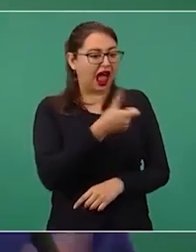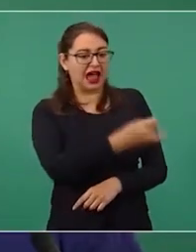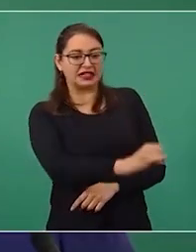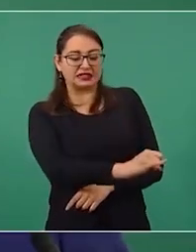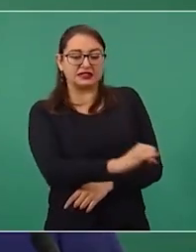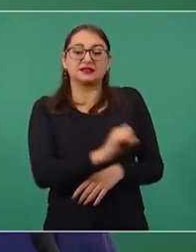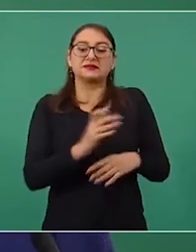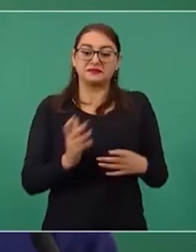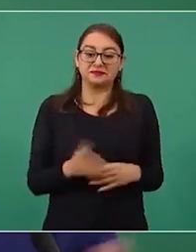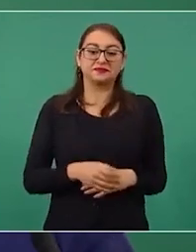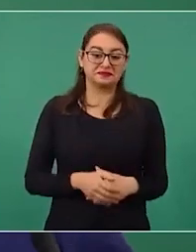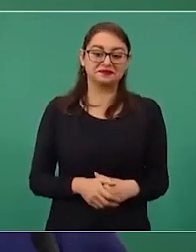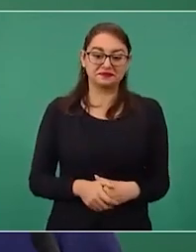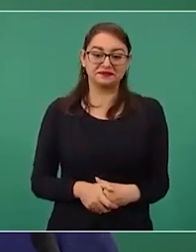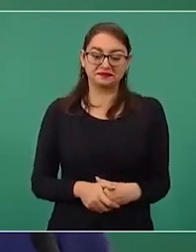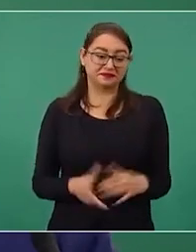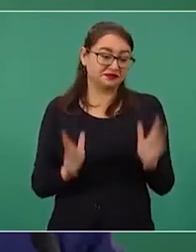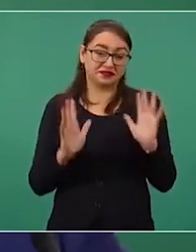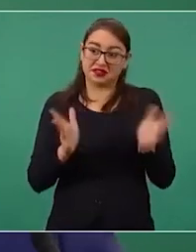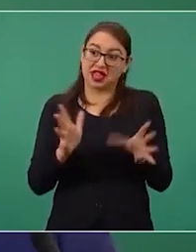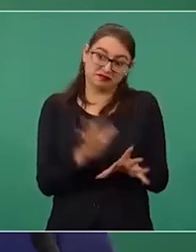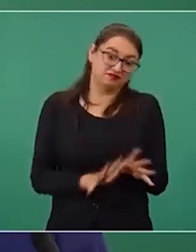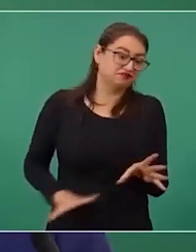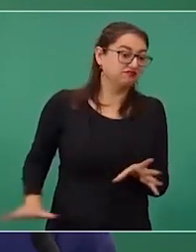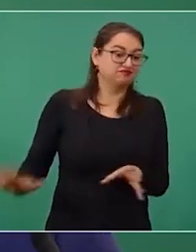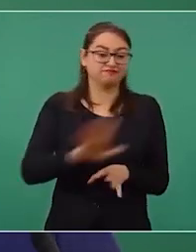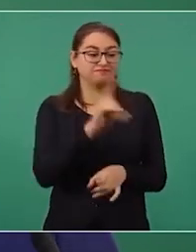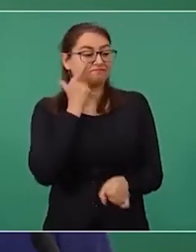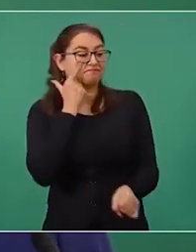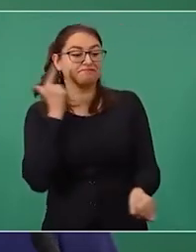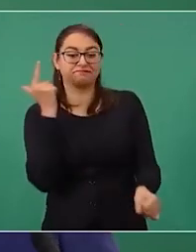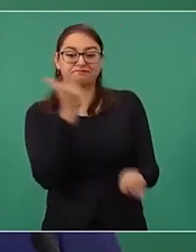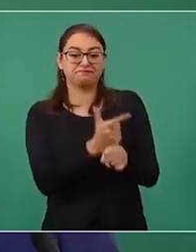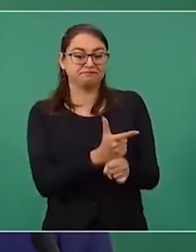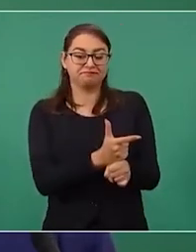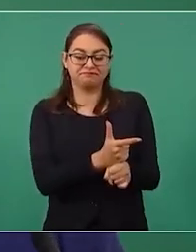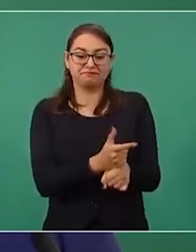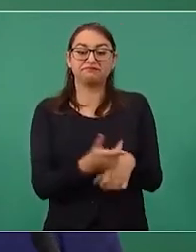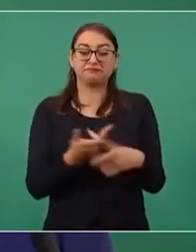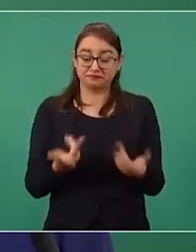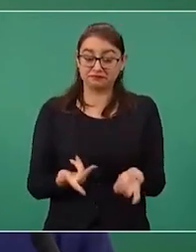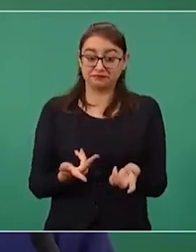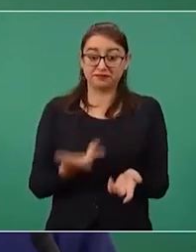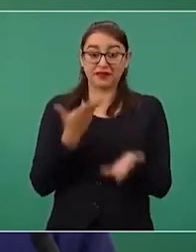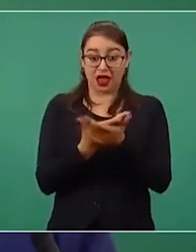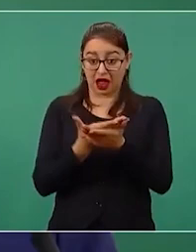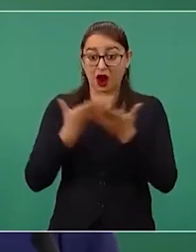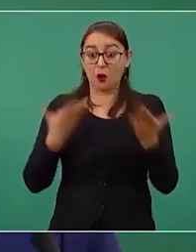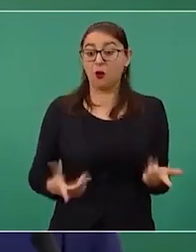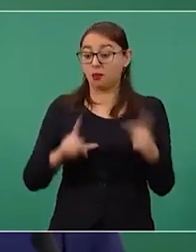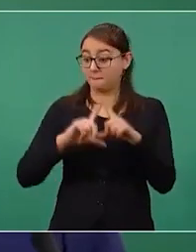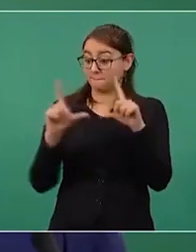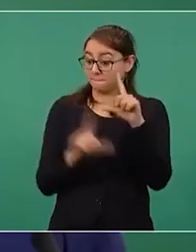Y ahora que hay un cambio verdadero